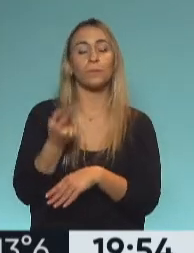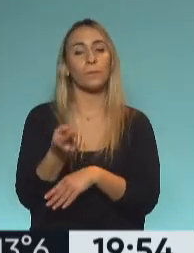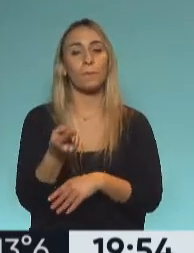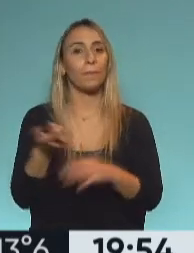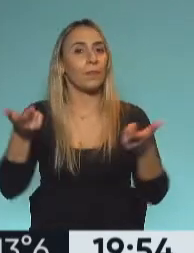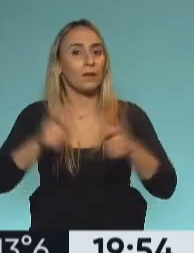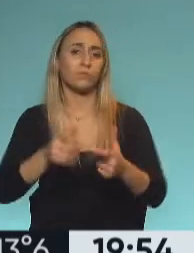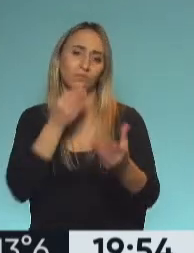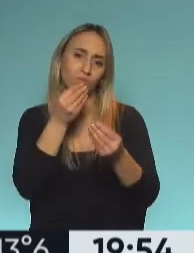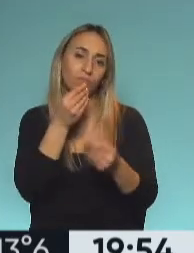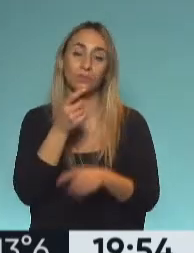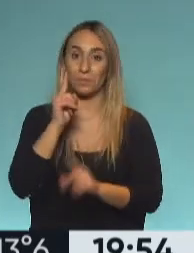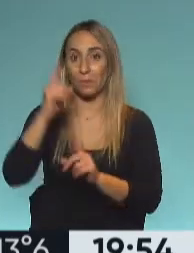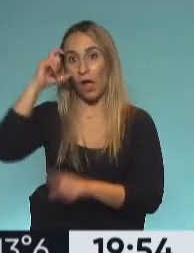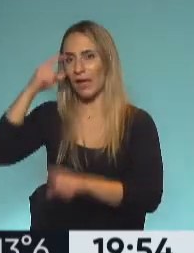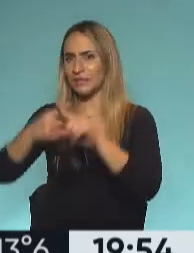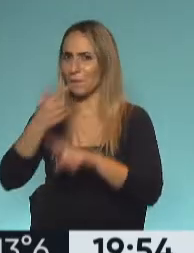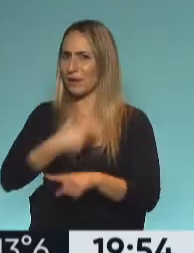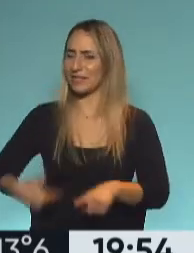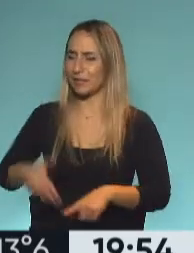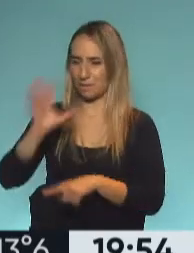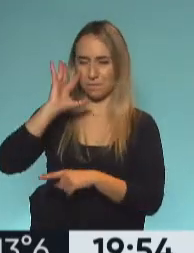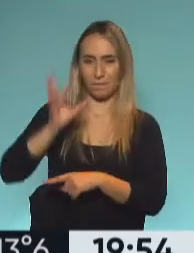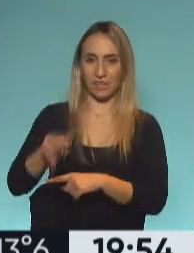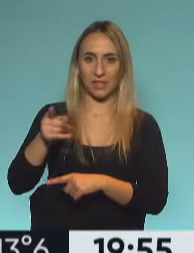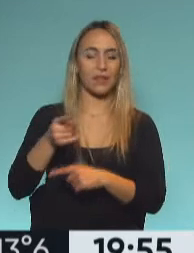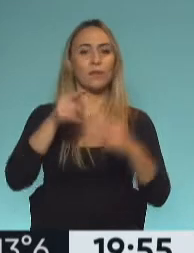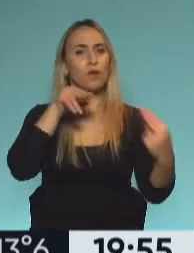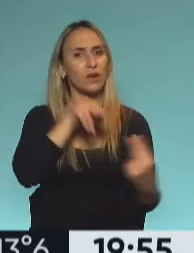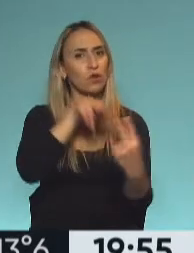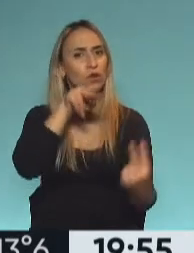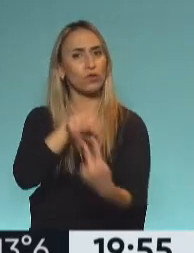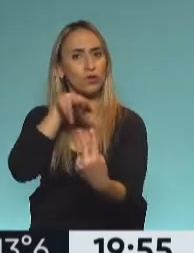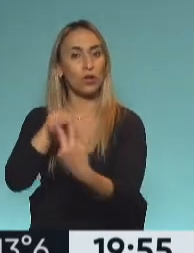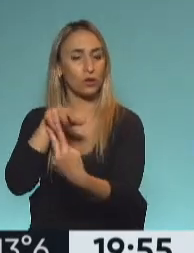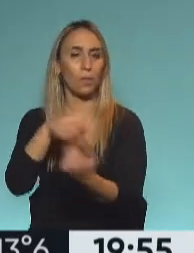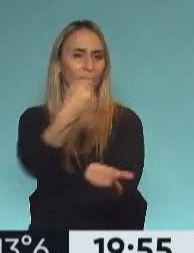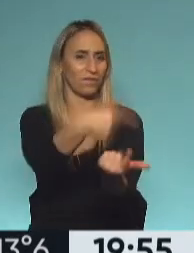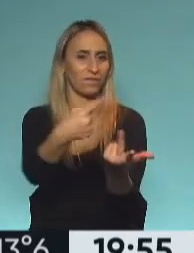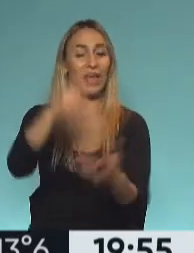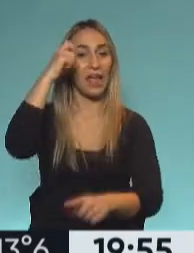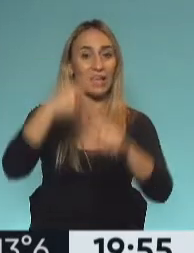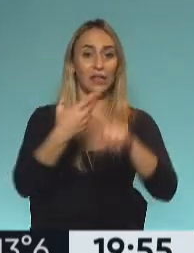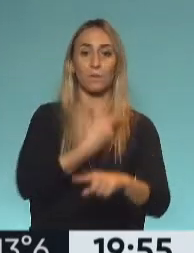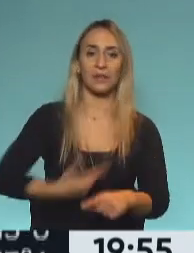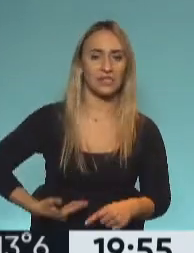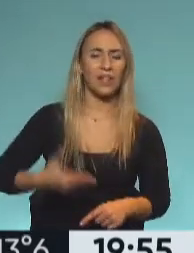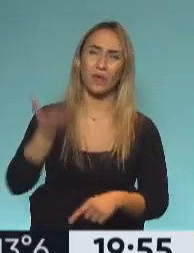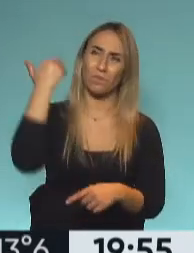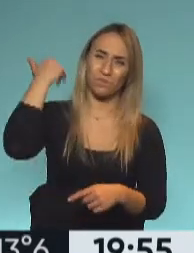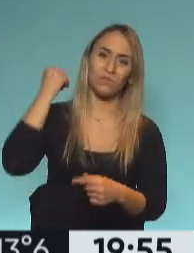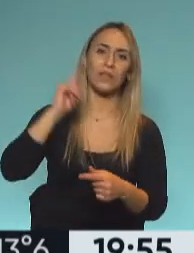en que el expresidente se estaba juntando con varios, de hecho se juntó con otro expresidente, José Sarney, también con